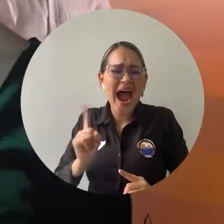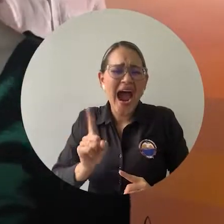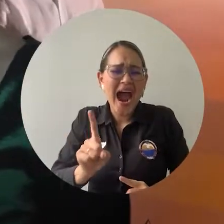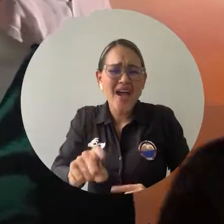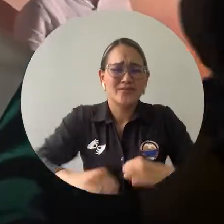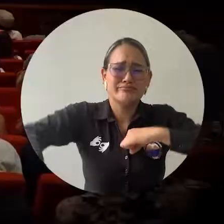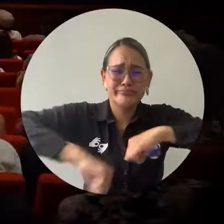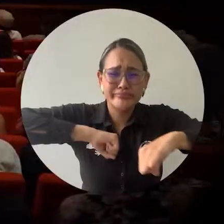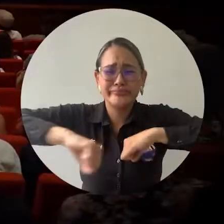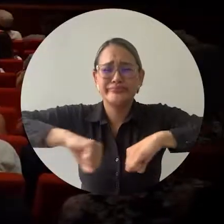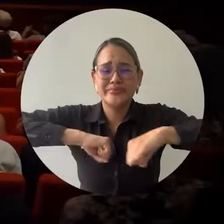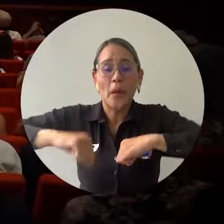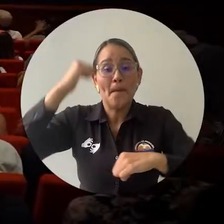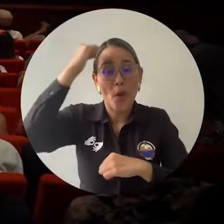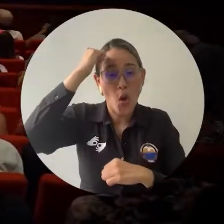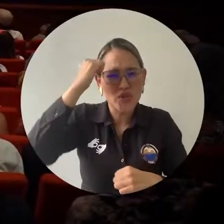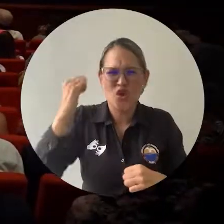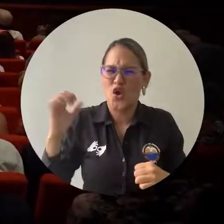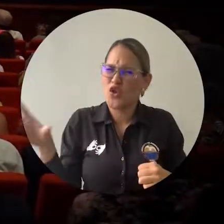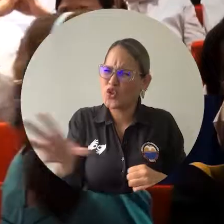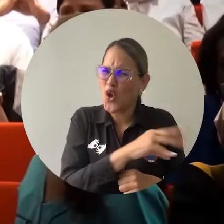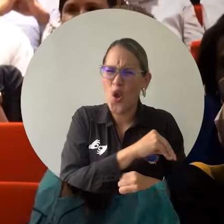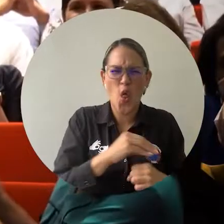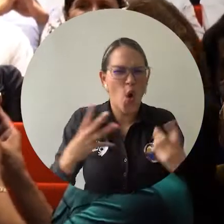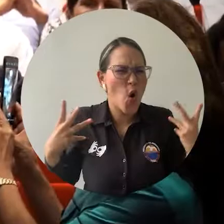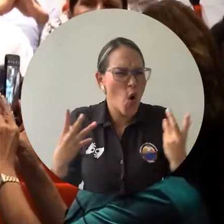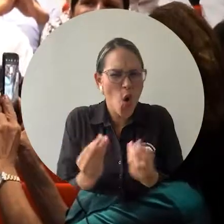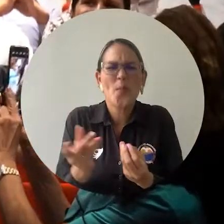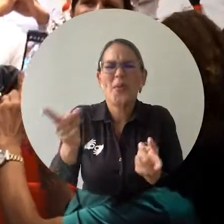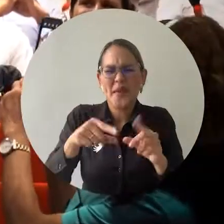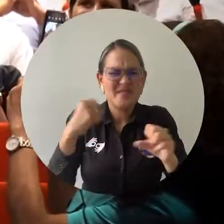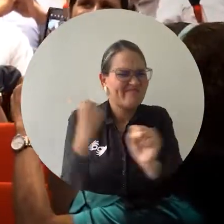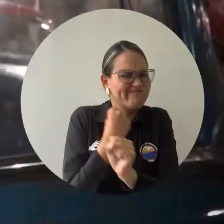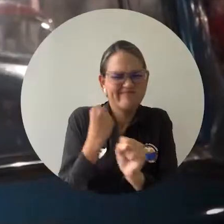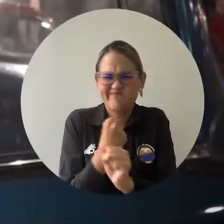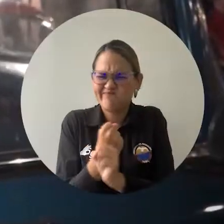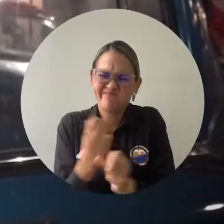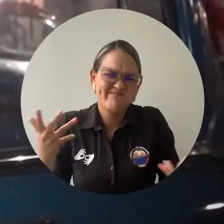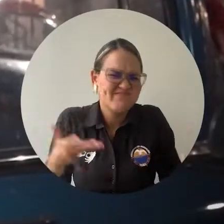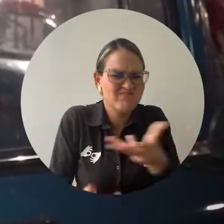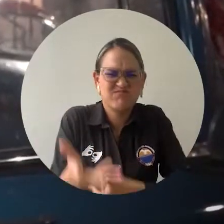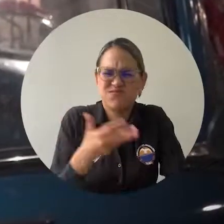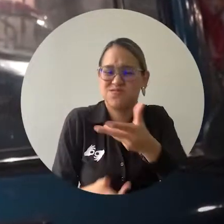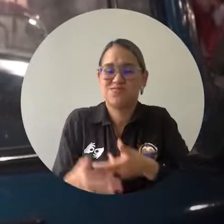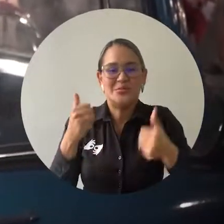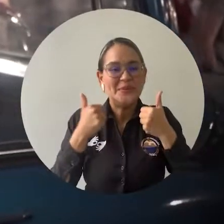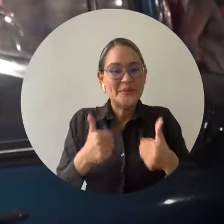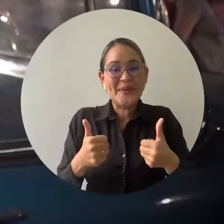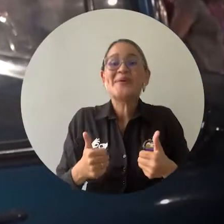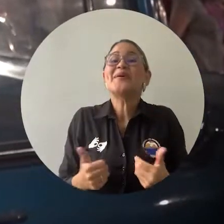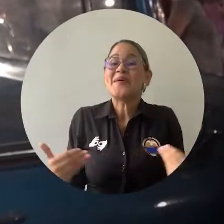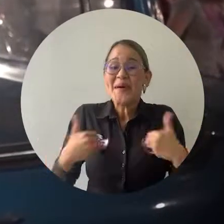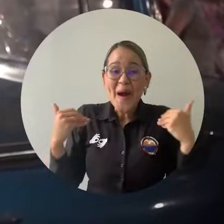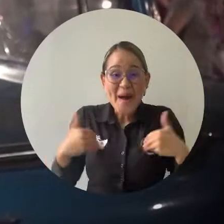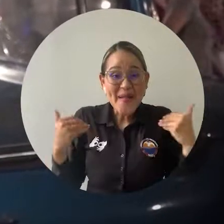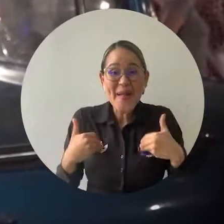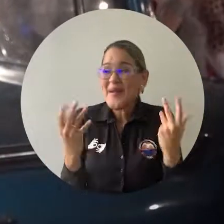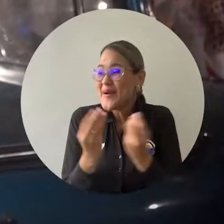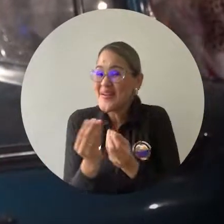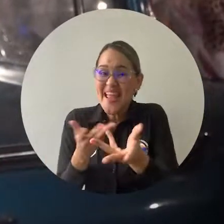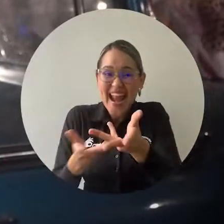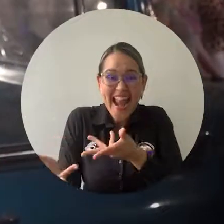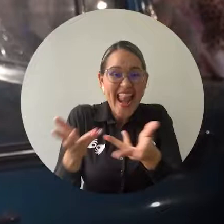años, profesores y todo el equipo de la Universidad Magdalena. Muy contento de compartir con los compañeros este evento,